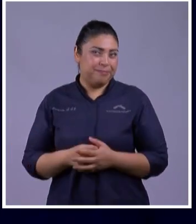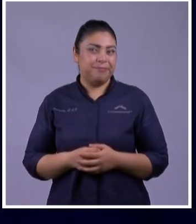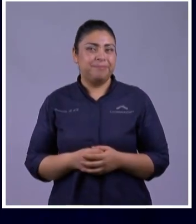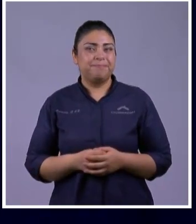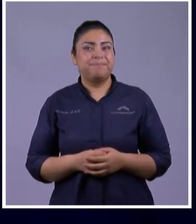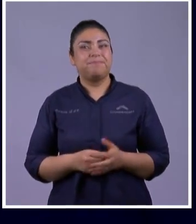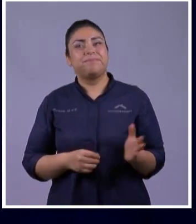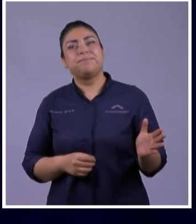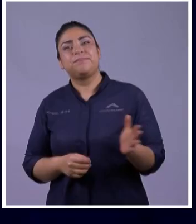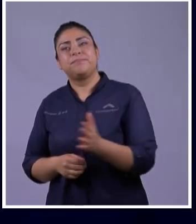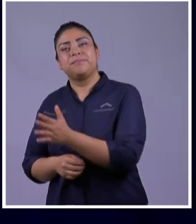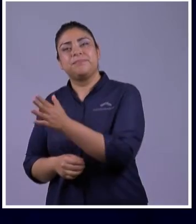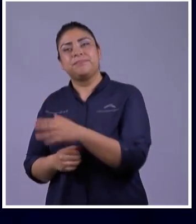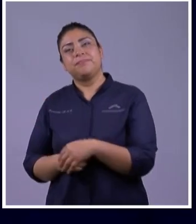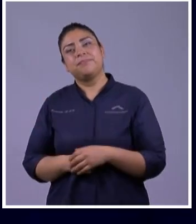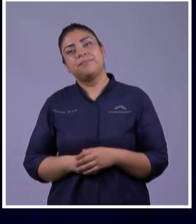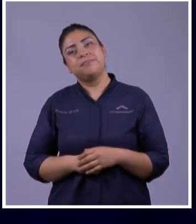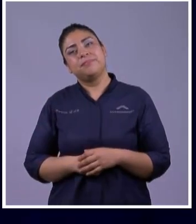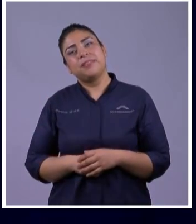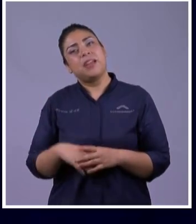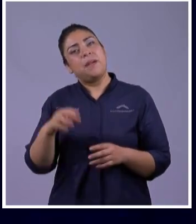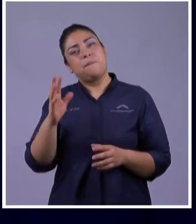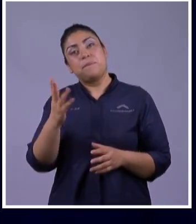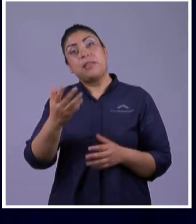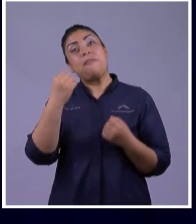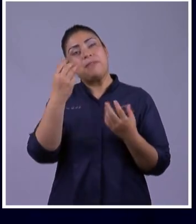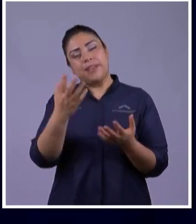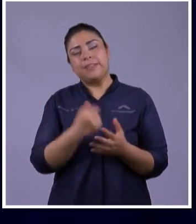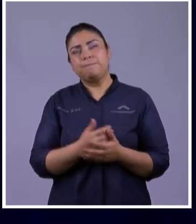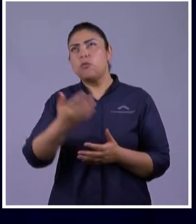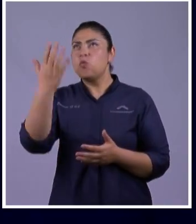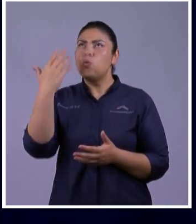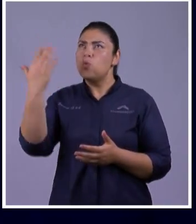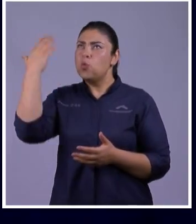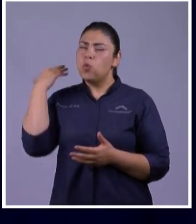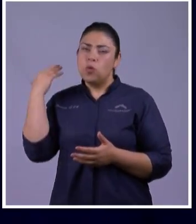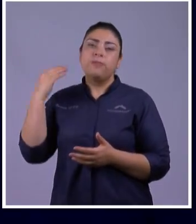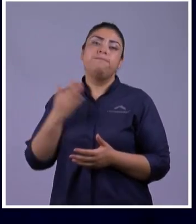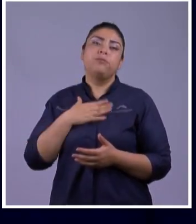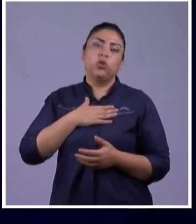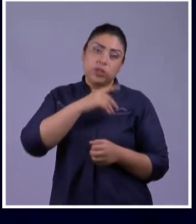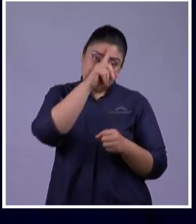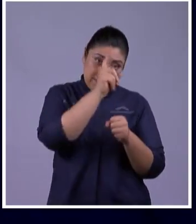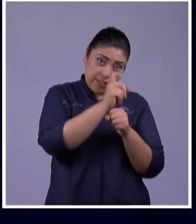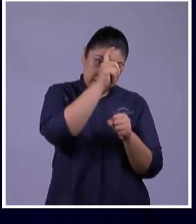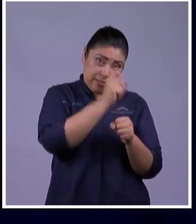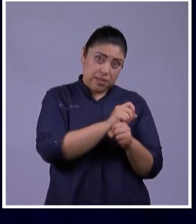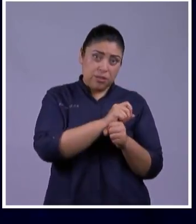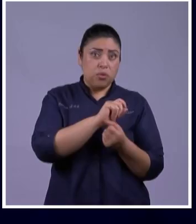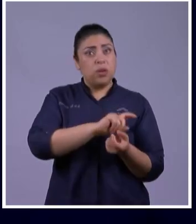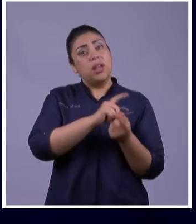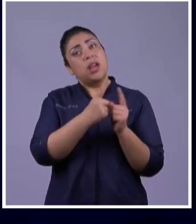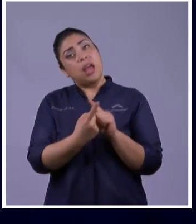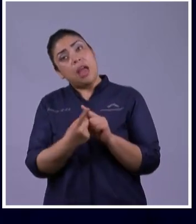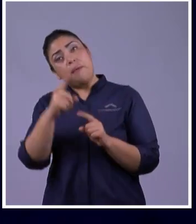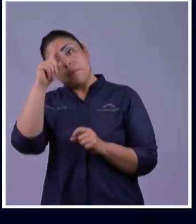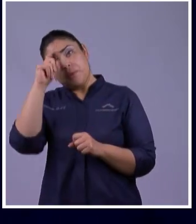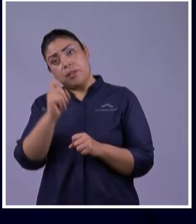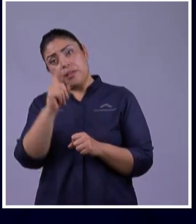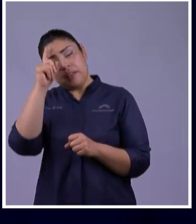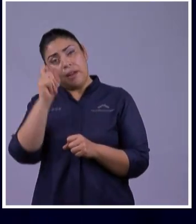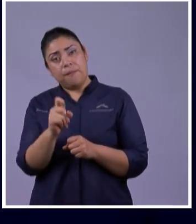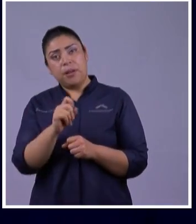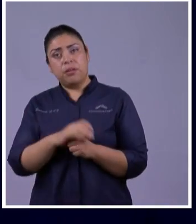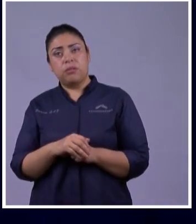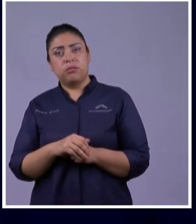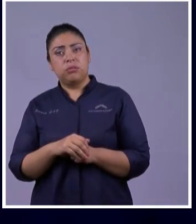cambié de trabajo En una oportunidad Y no lo van a creer Pero al otro día Llegué a la oficina ¿Verdad? Y todo el mundo Se me quedaba viendo De esa